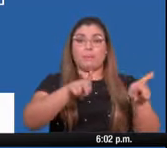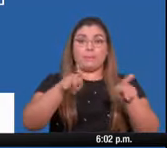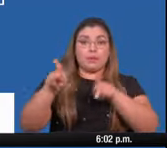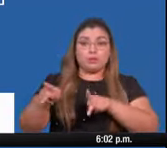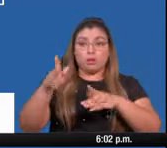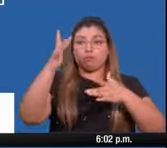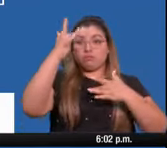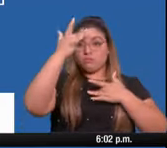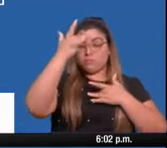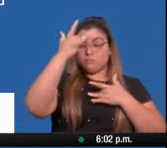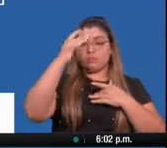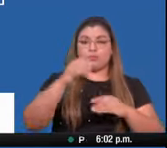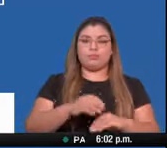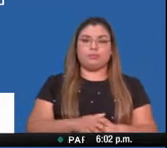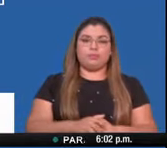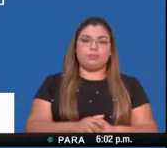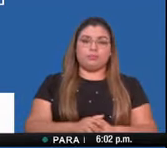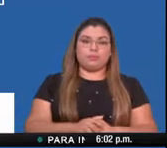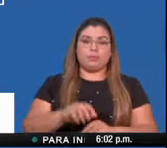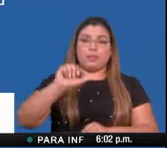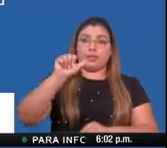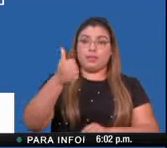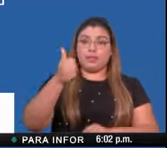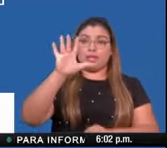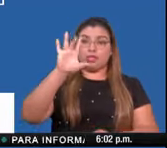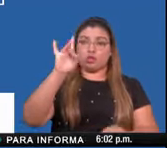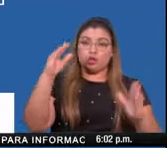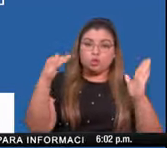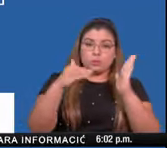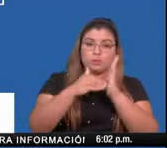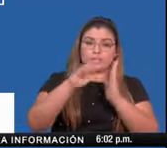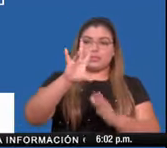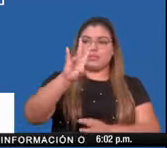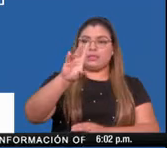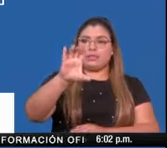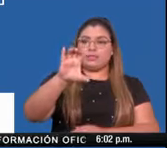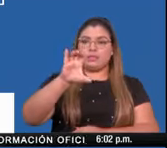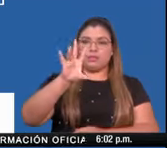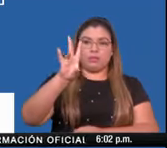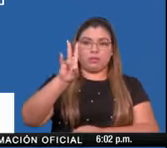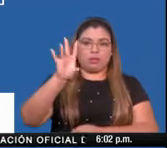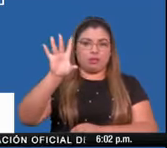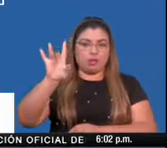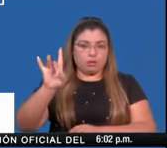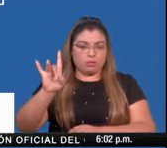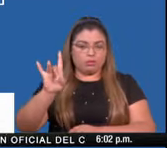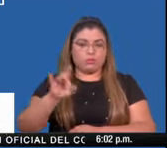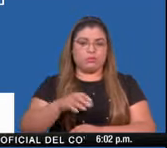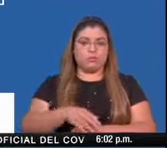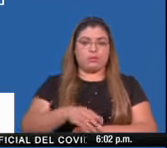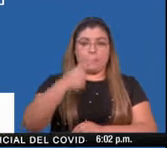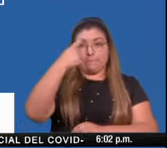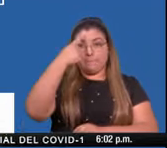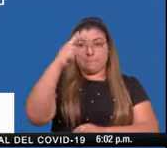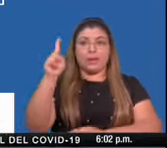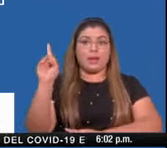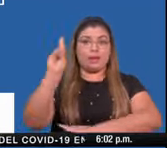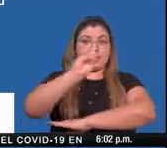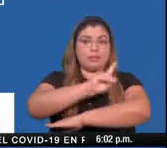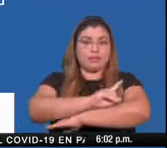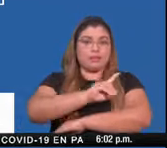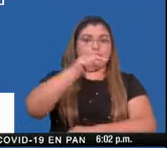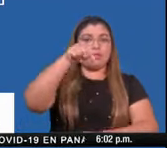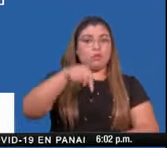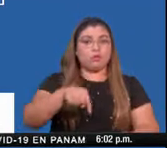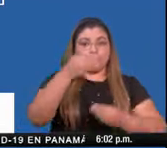como casos activos, que son 18.778. Para el día de hoy, estamos